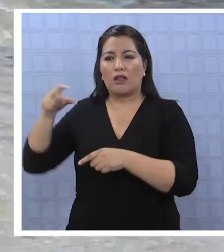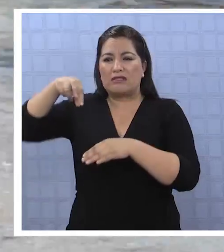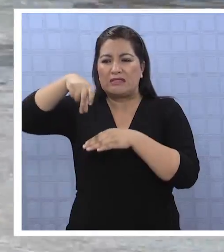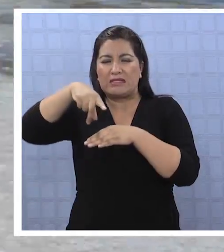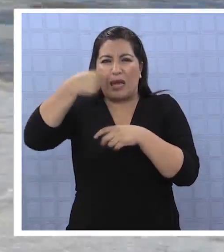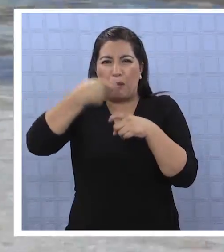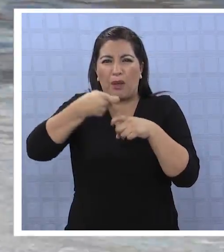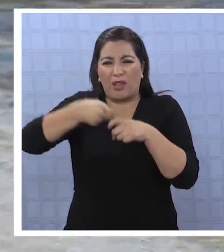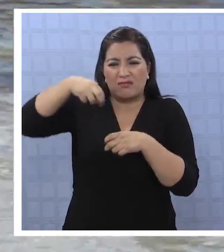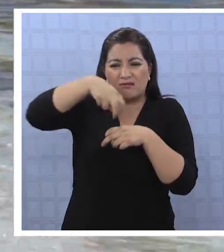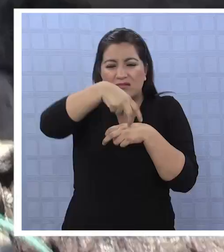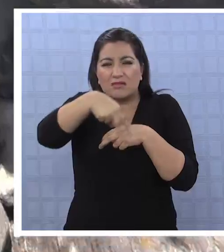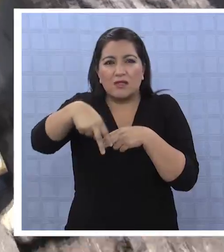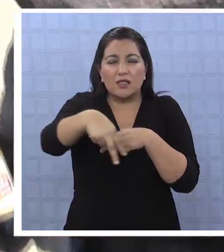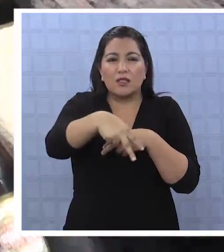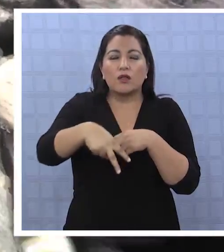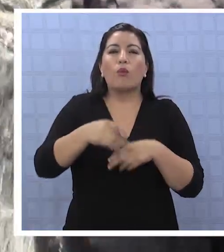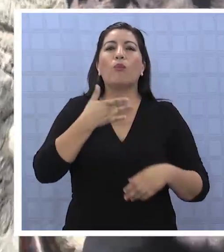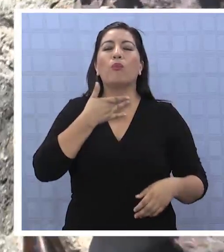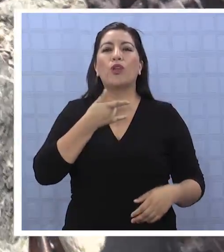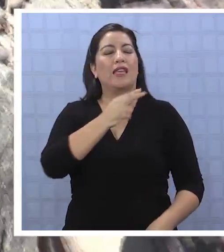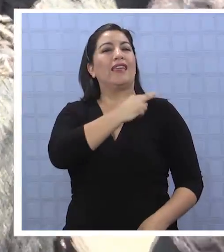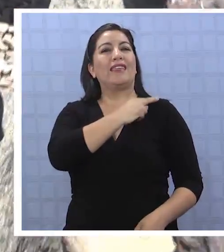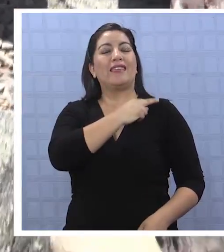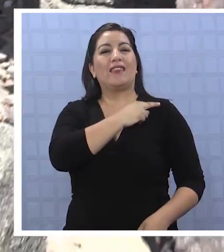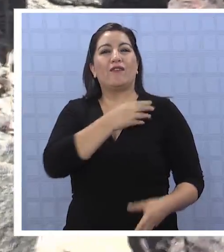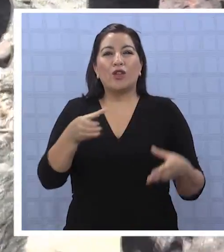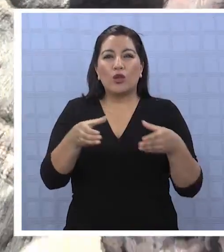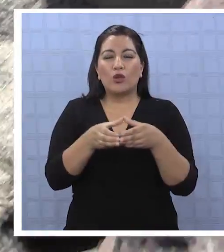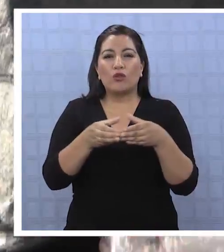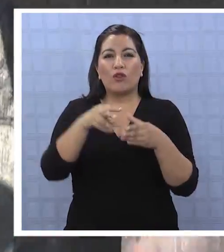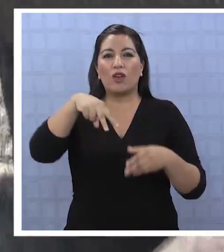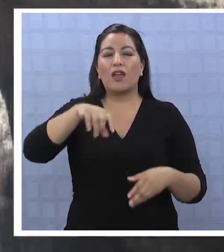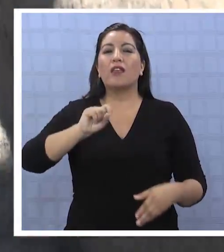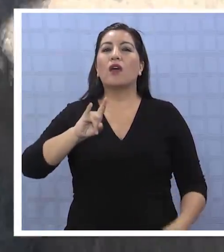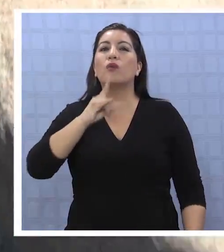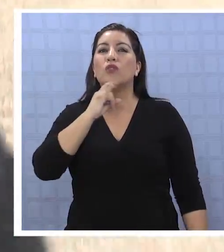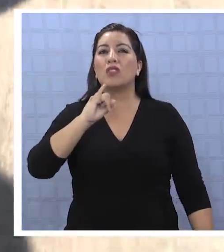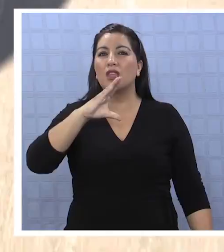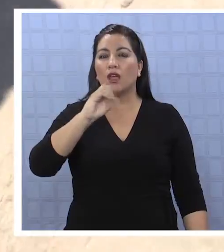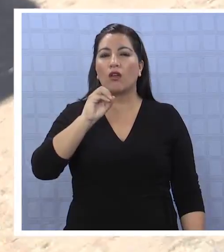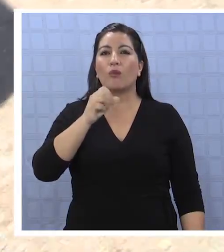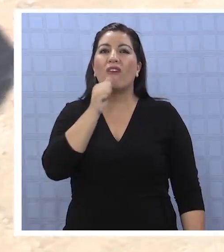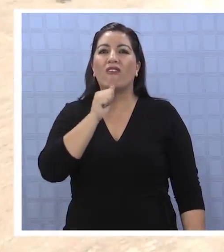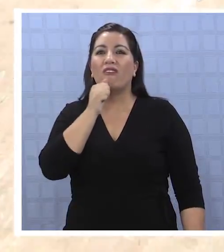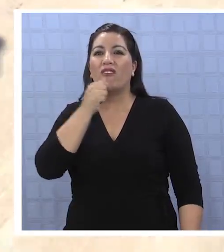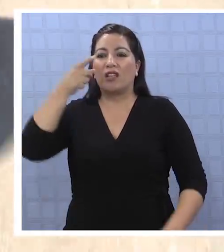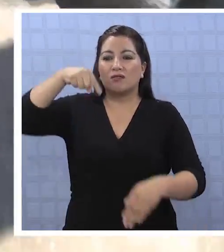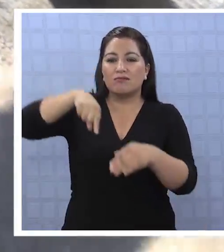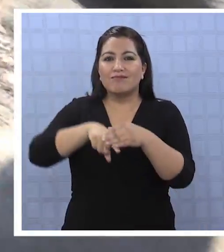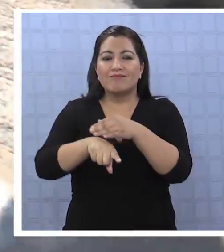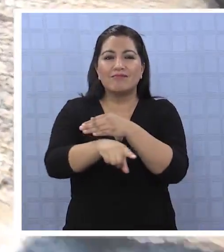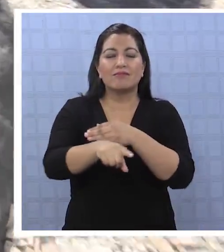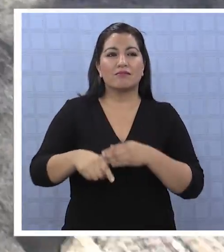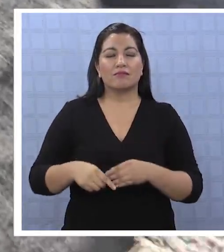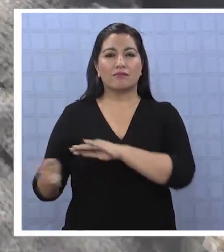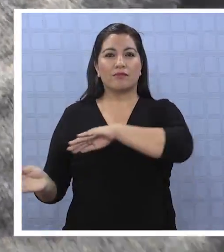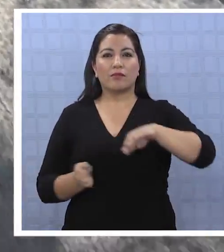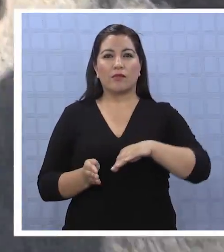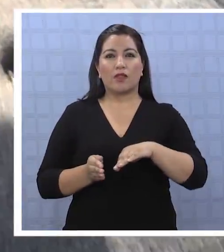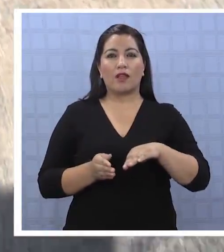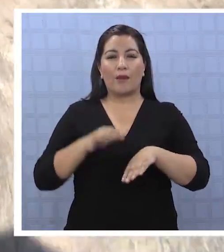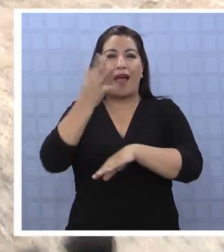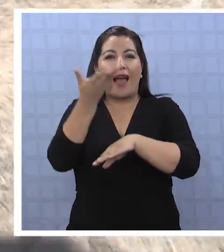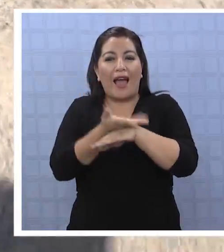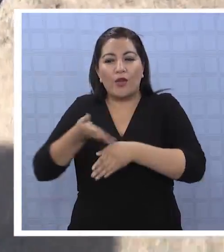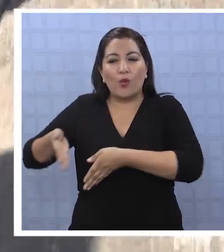rocosa, ya que según la administración del Club Náutico, los visitantes no pueden ingresar por sus instalaciones. Por un costado hay un camino